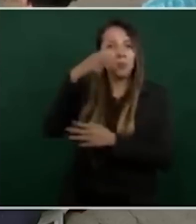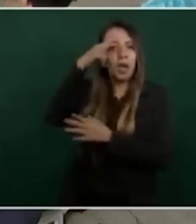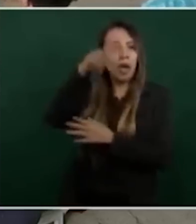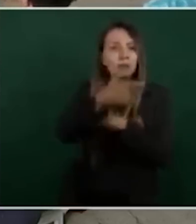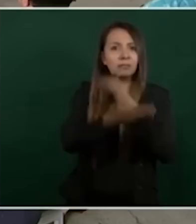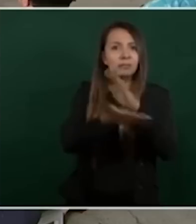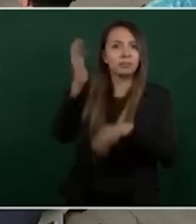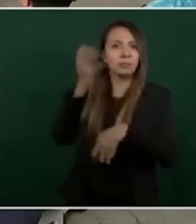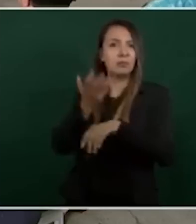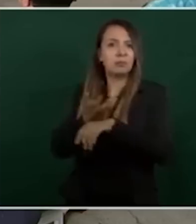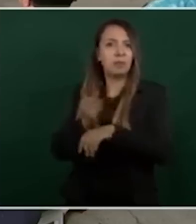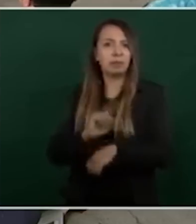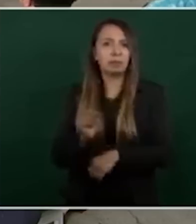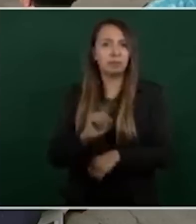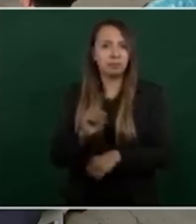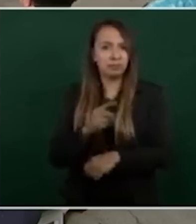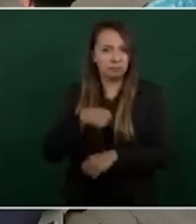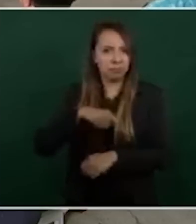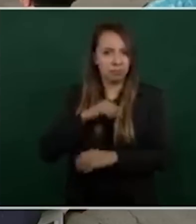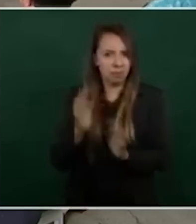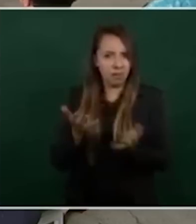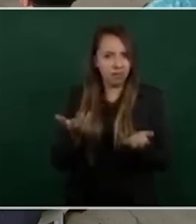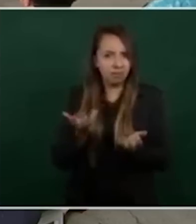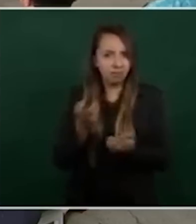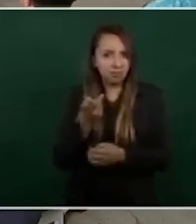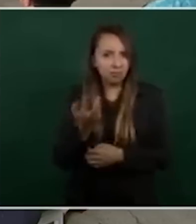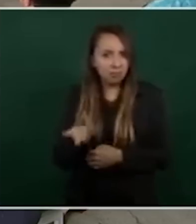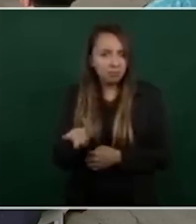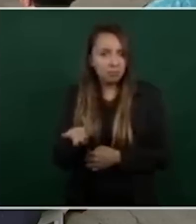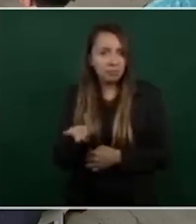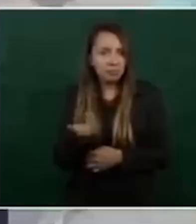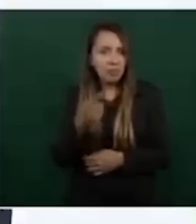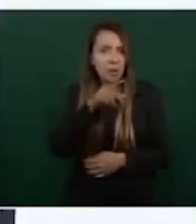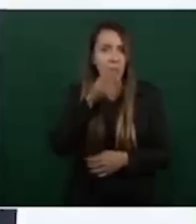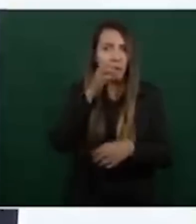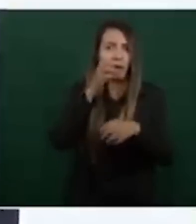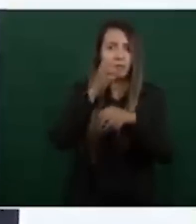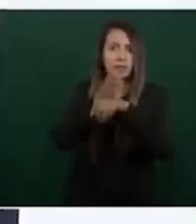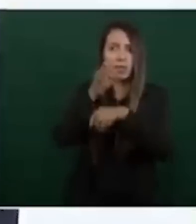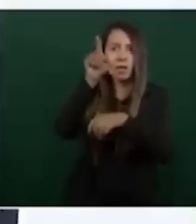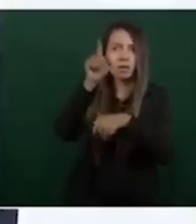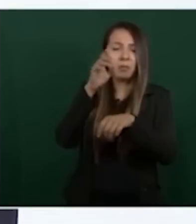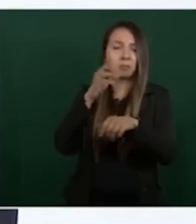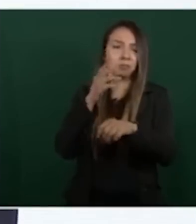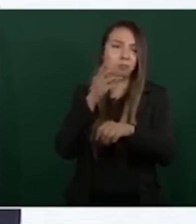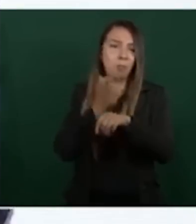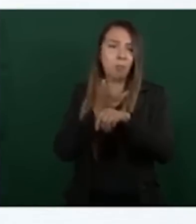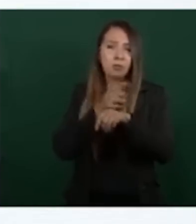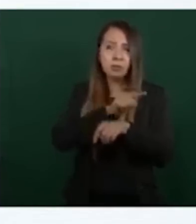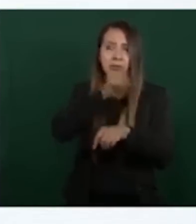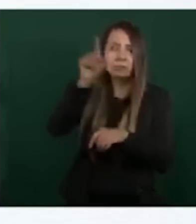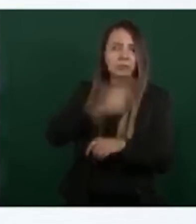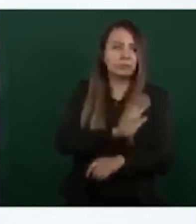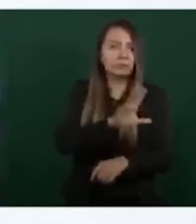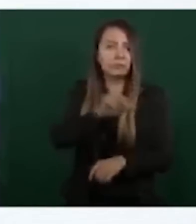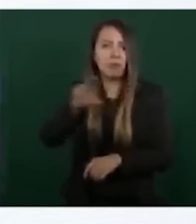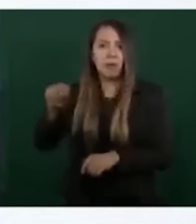a Estados Unidos, a determinados estados? No,